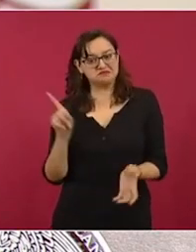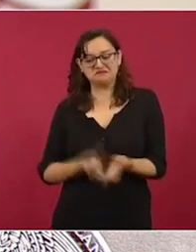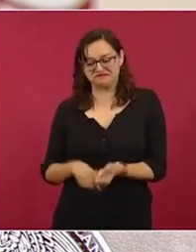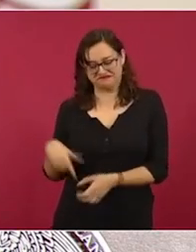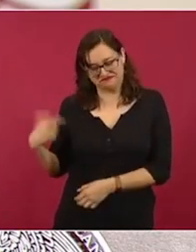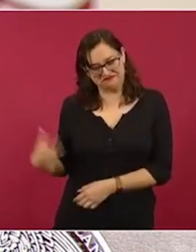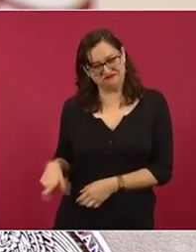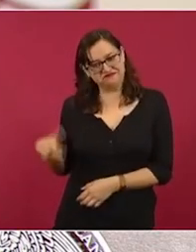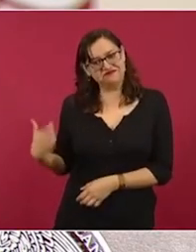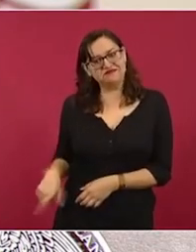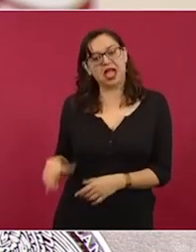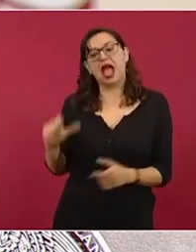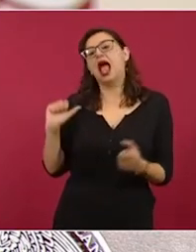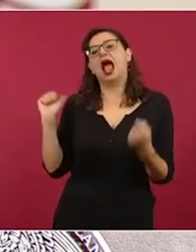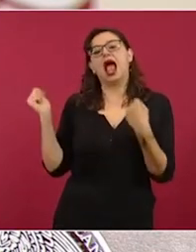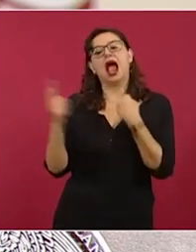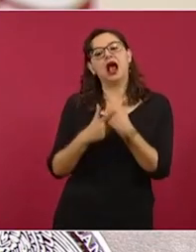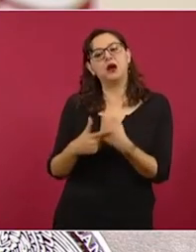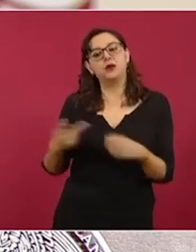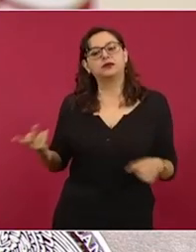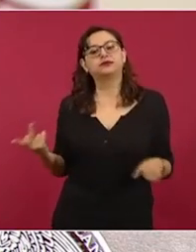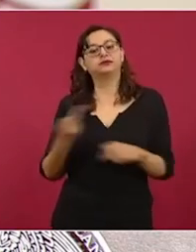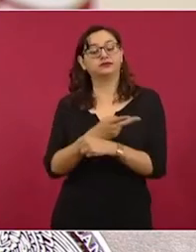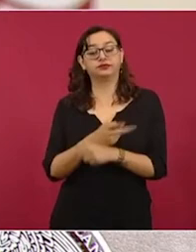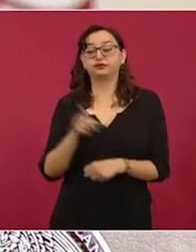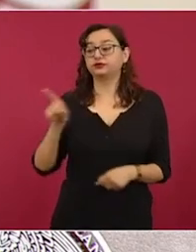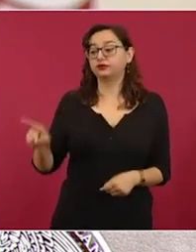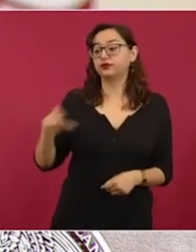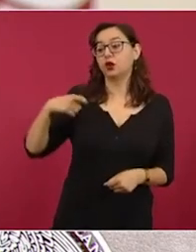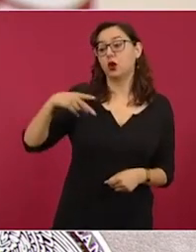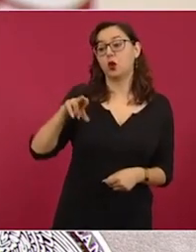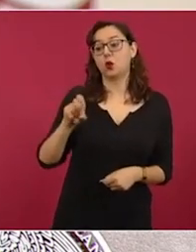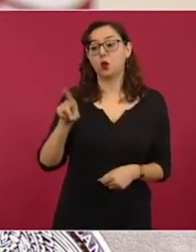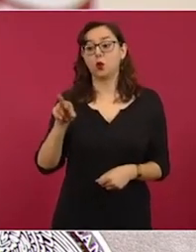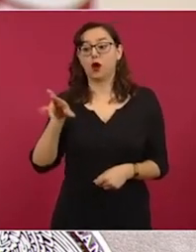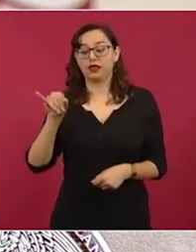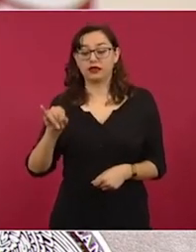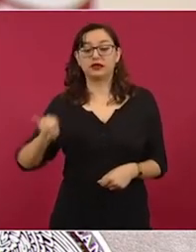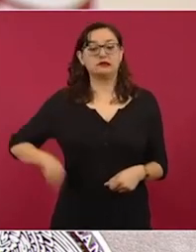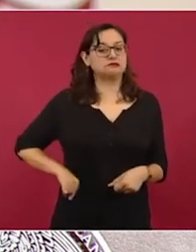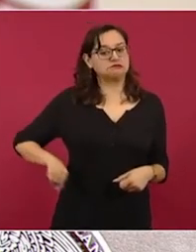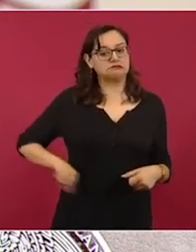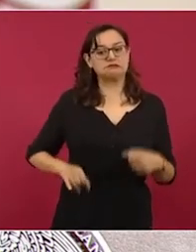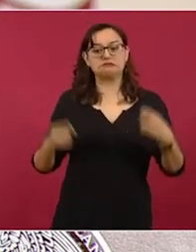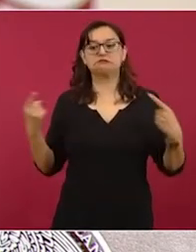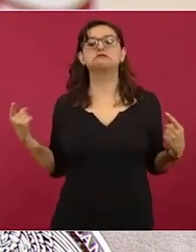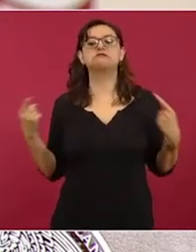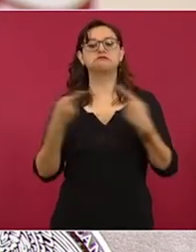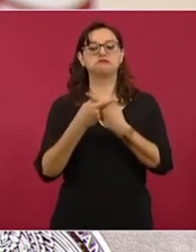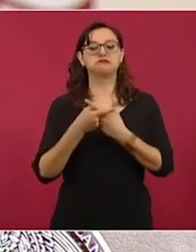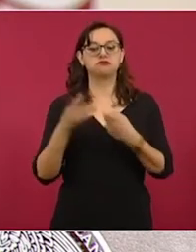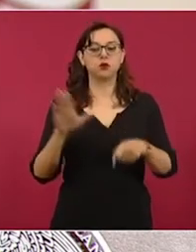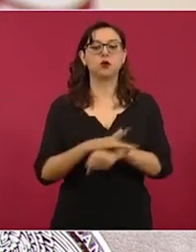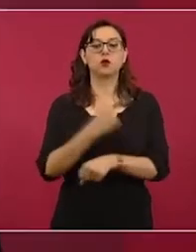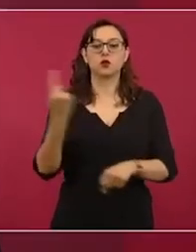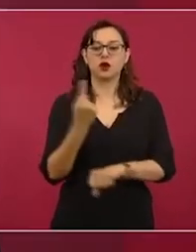decimos? Gabriel Cuadre tiene conflicto de interés al hablar del asunto, ya que recibió contratos